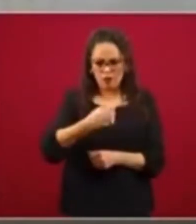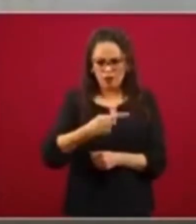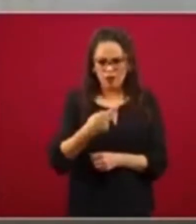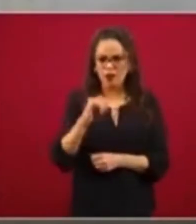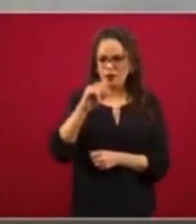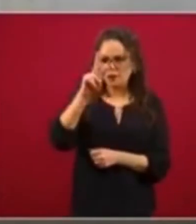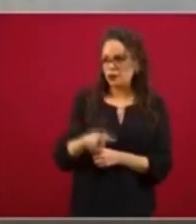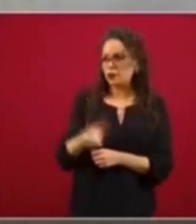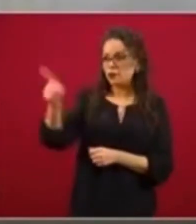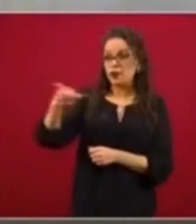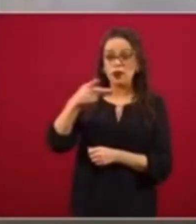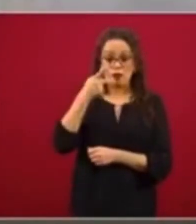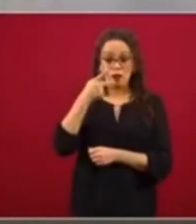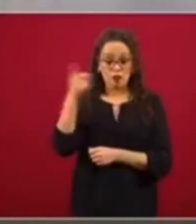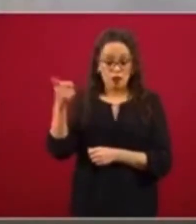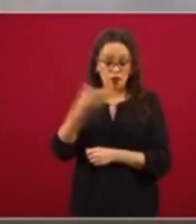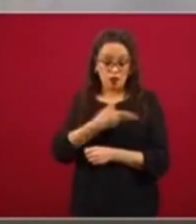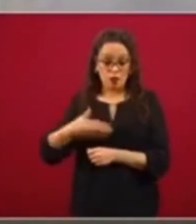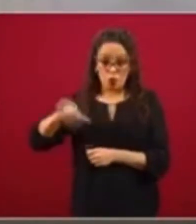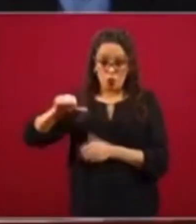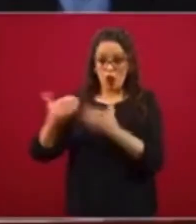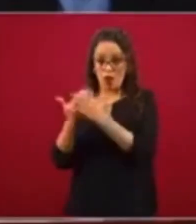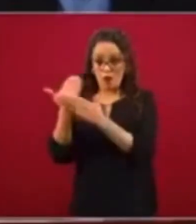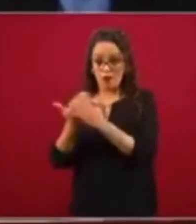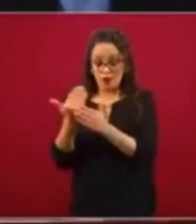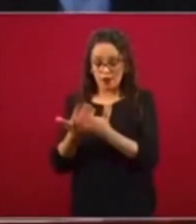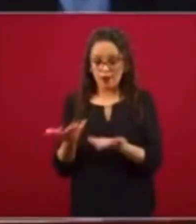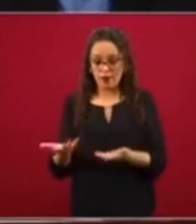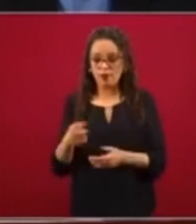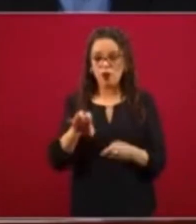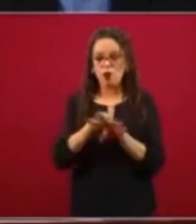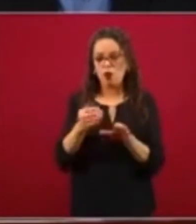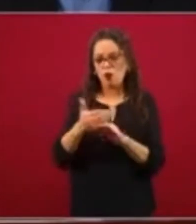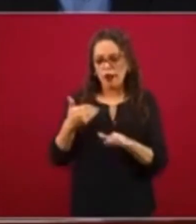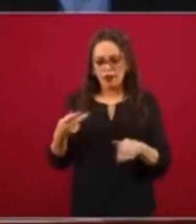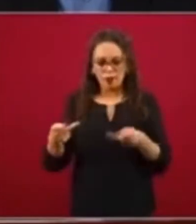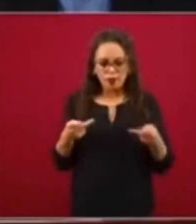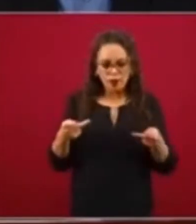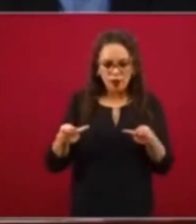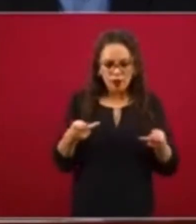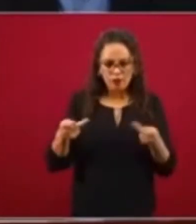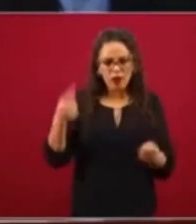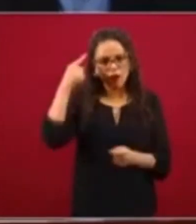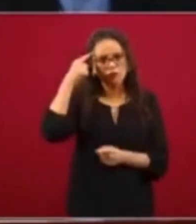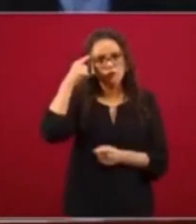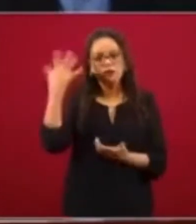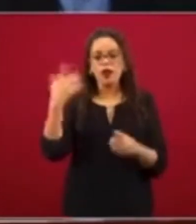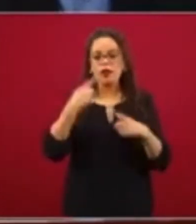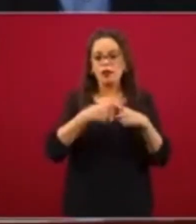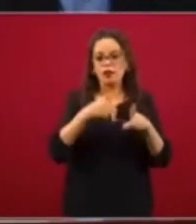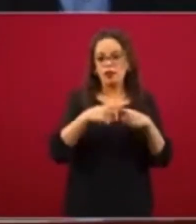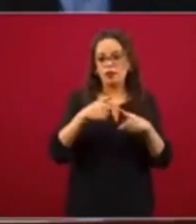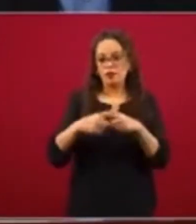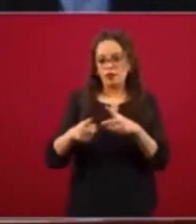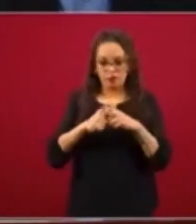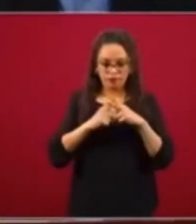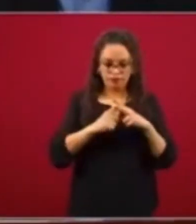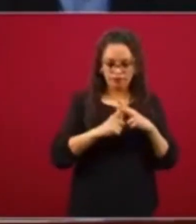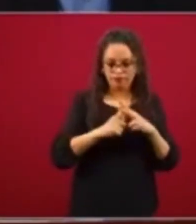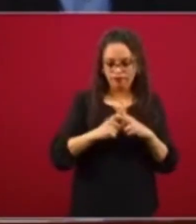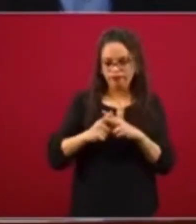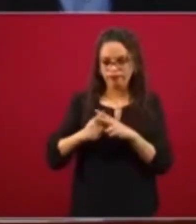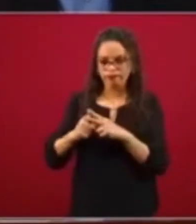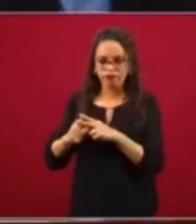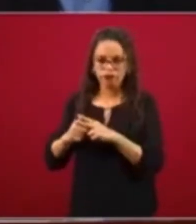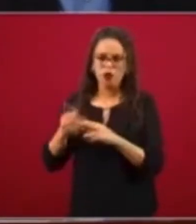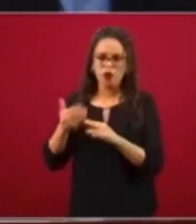presidente esta mañana, nosotros para prepararnos teníamos como base varias de las modelaciones matemáticas, algunas preliminarias